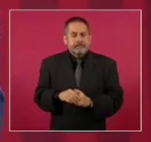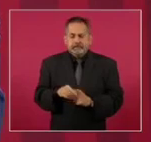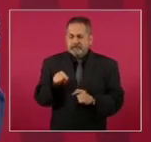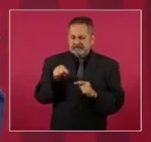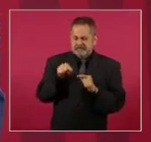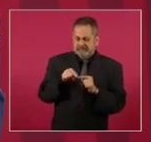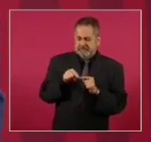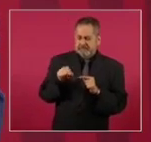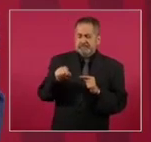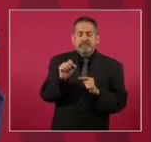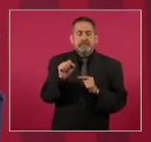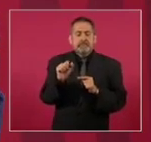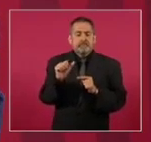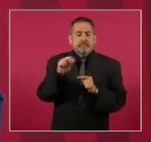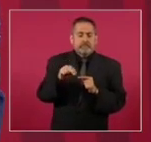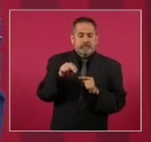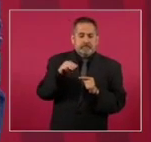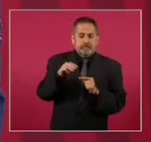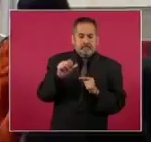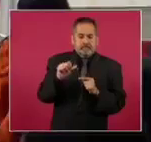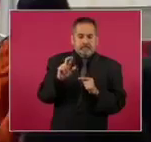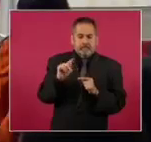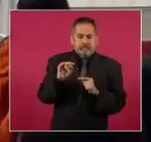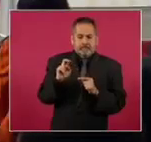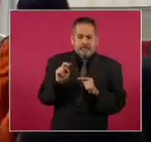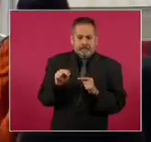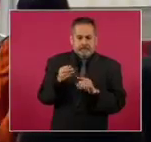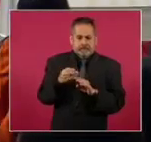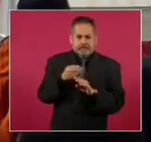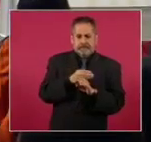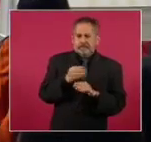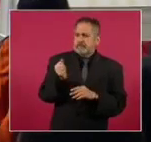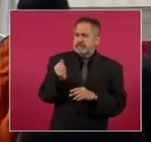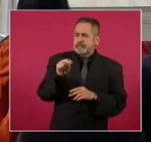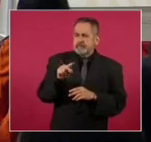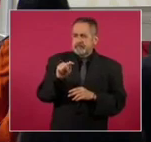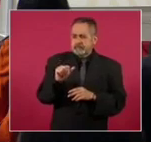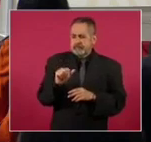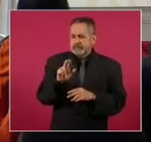Martín, desde antes, Santa Rita,